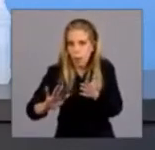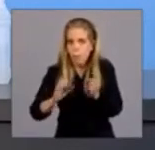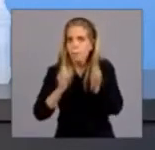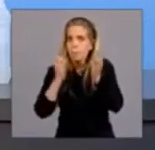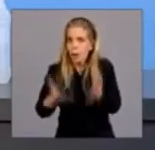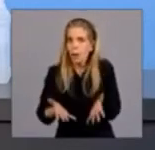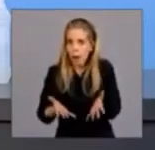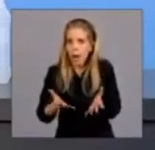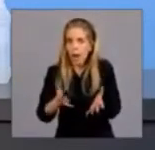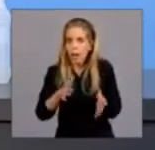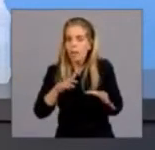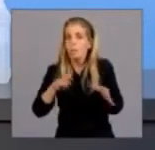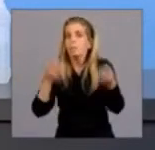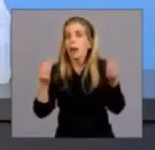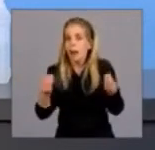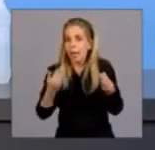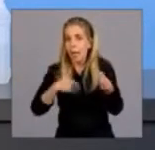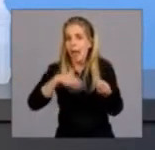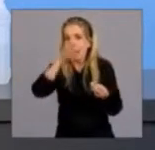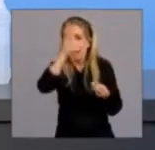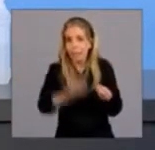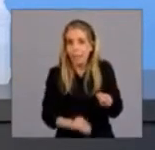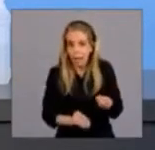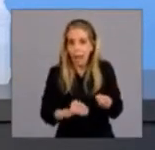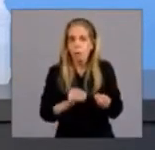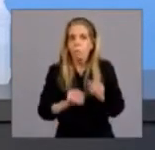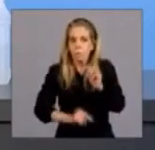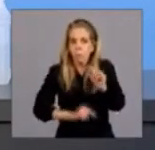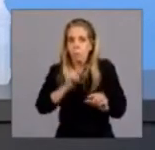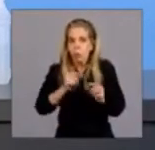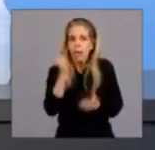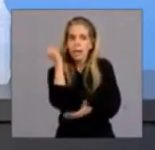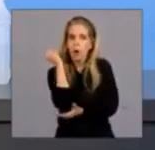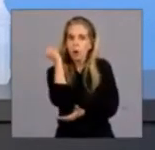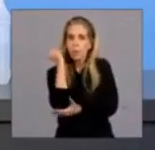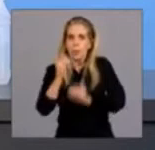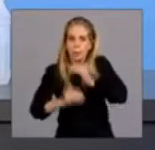a que el país agilice su economía